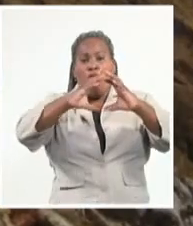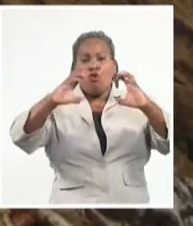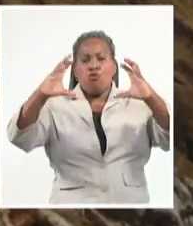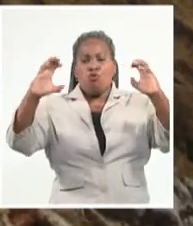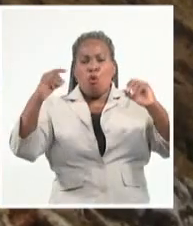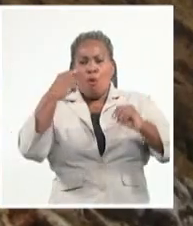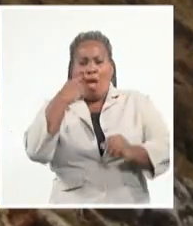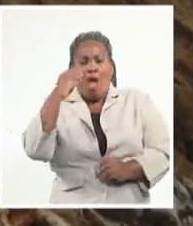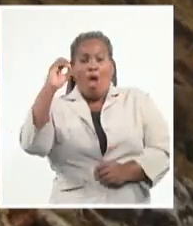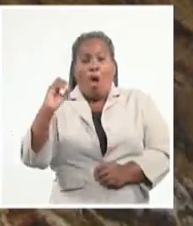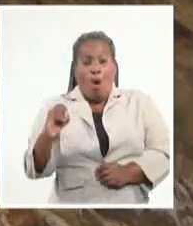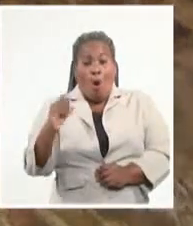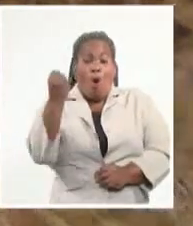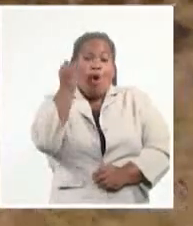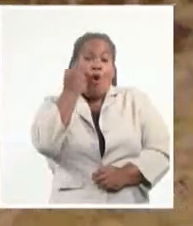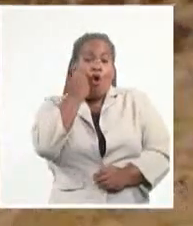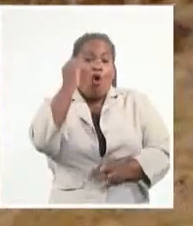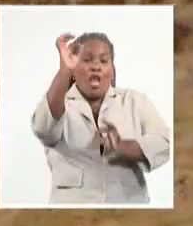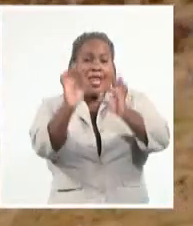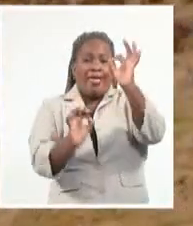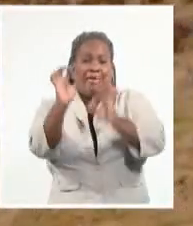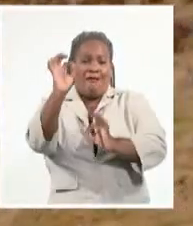por las nieves de julio y agosto.